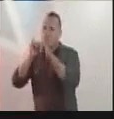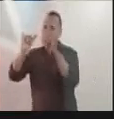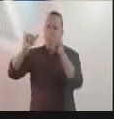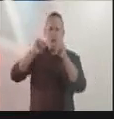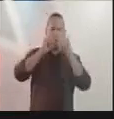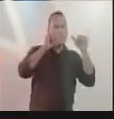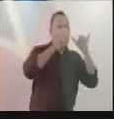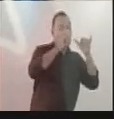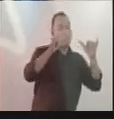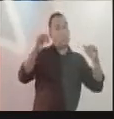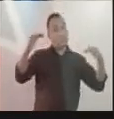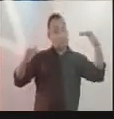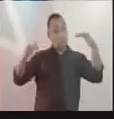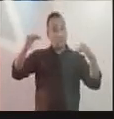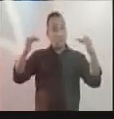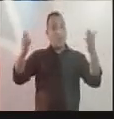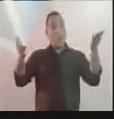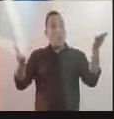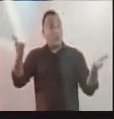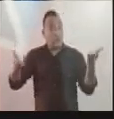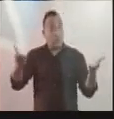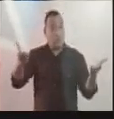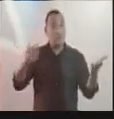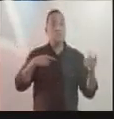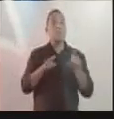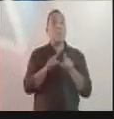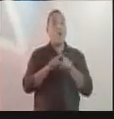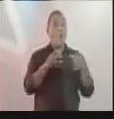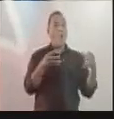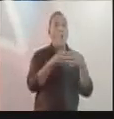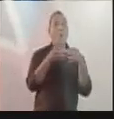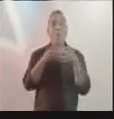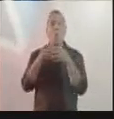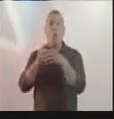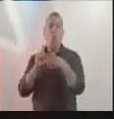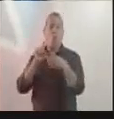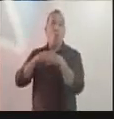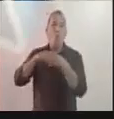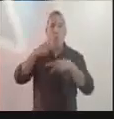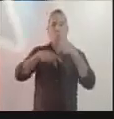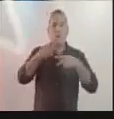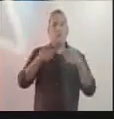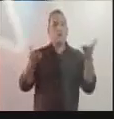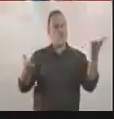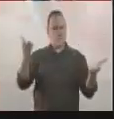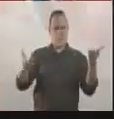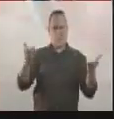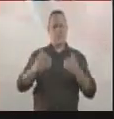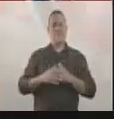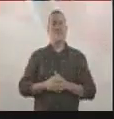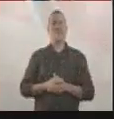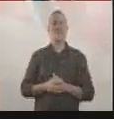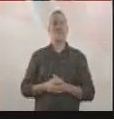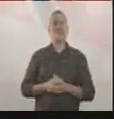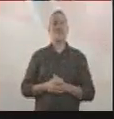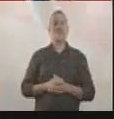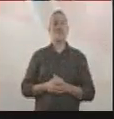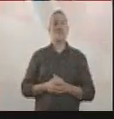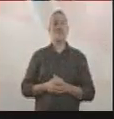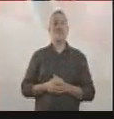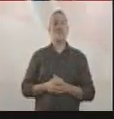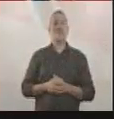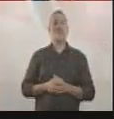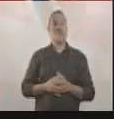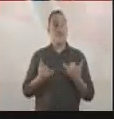a los mensajes de las candidatas y los candidatos y sus organizaciones. Ya se encuentran en el